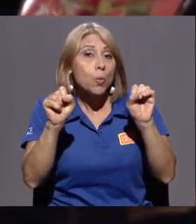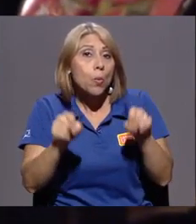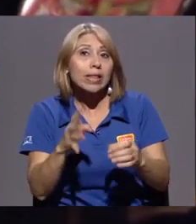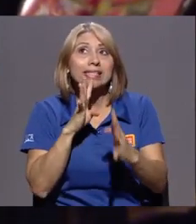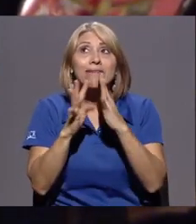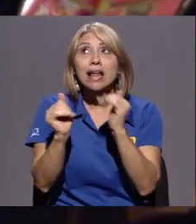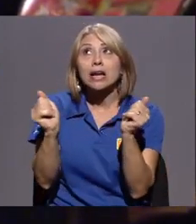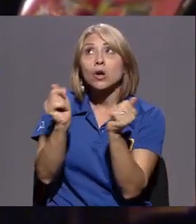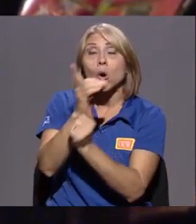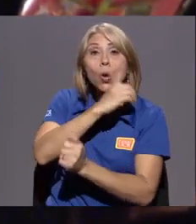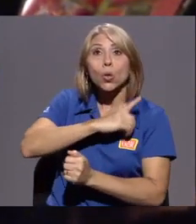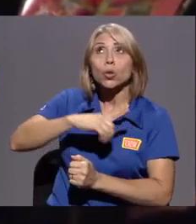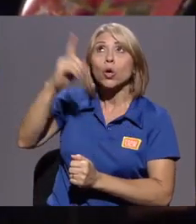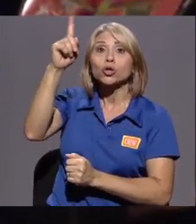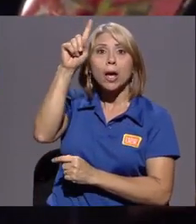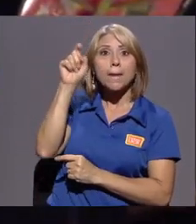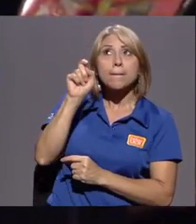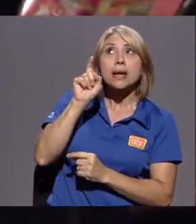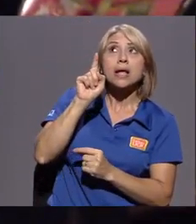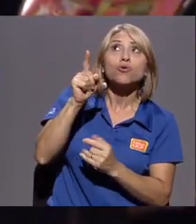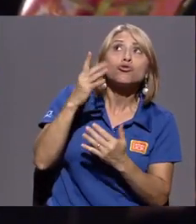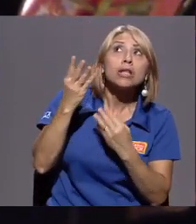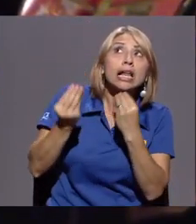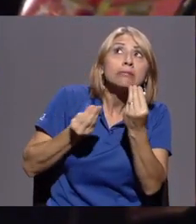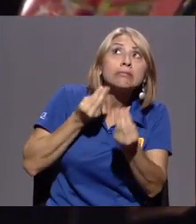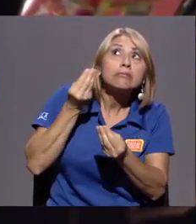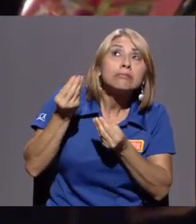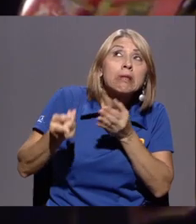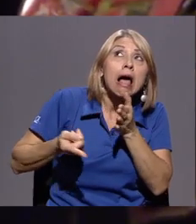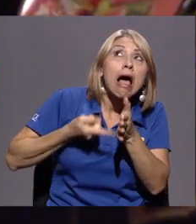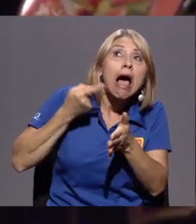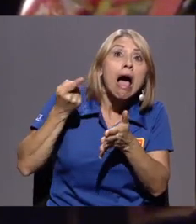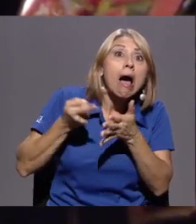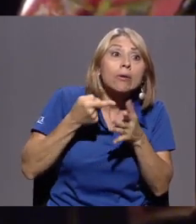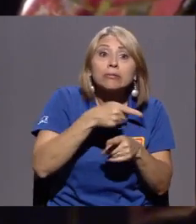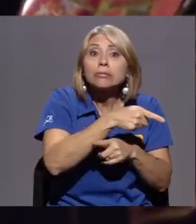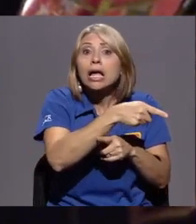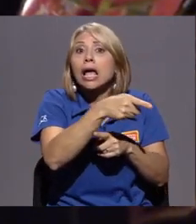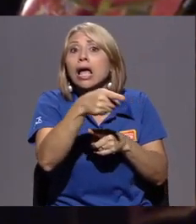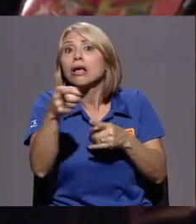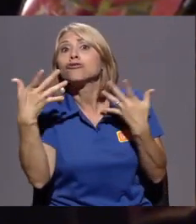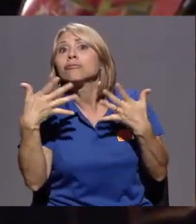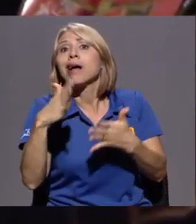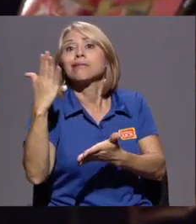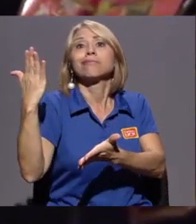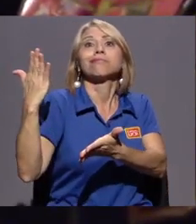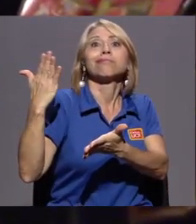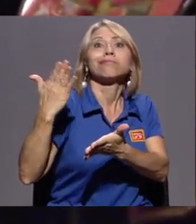pregúntale si alguna vez nos dejarán de matar.